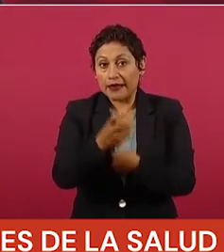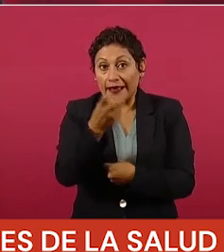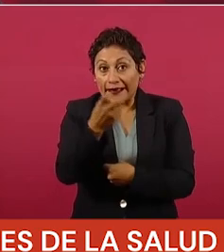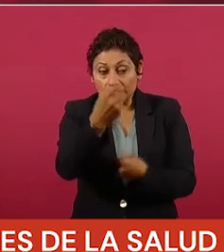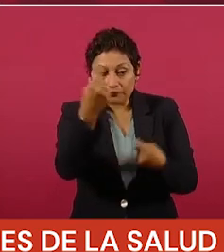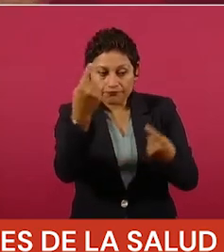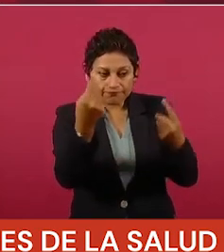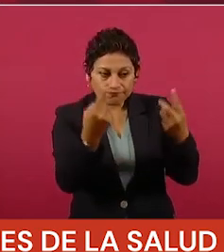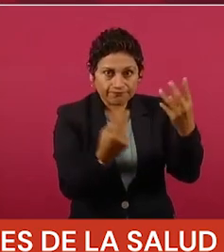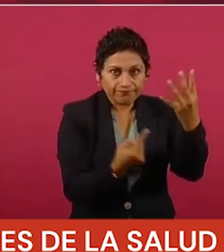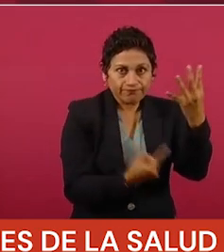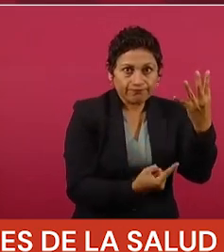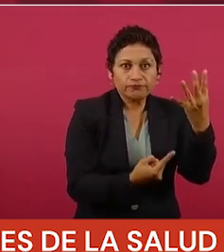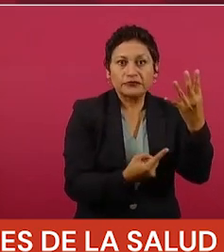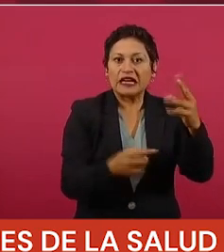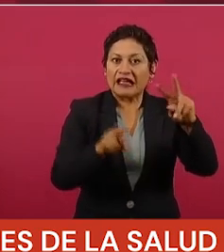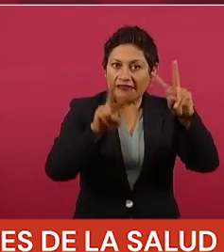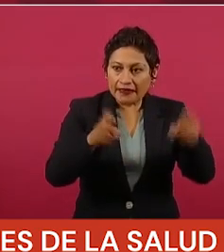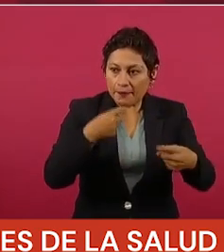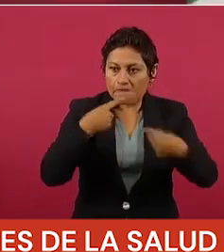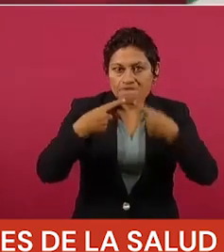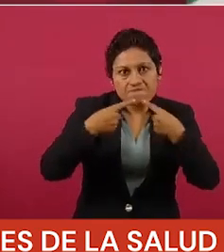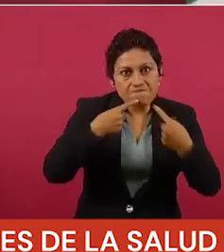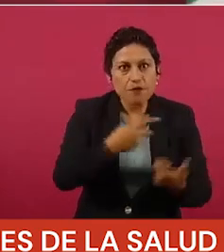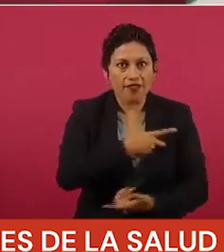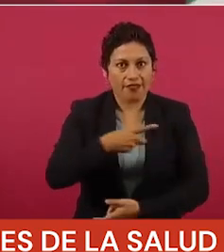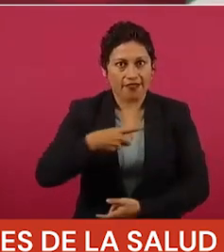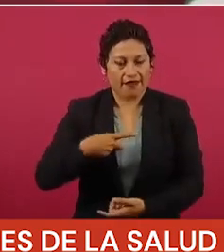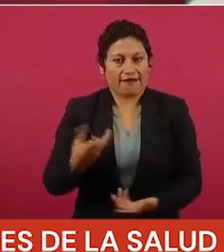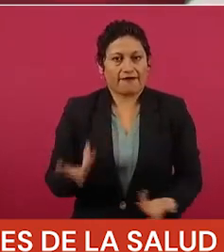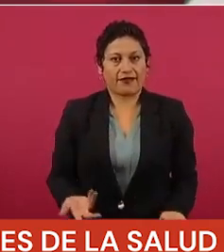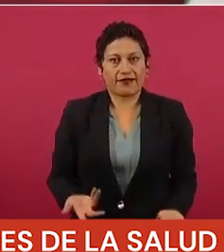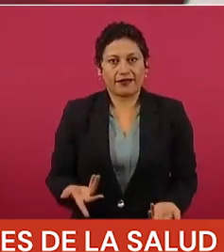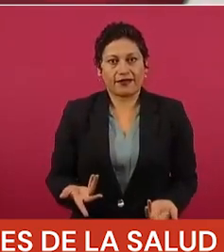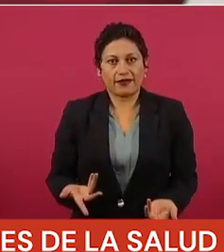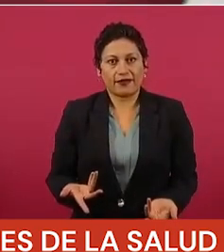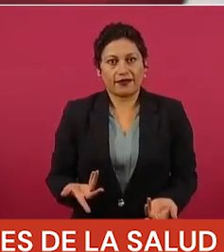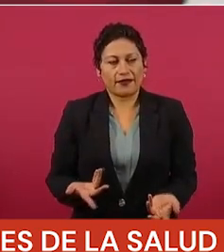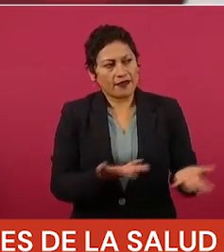a ver cómo lo justifican cómo lo explican